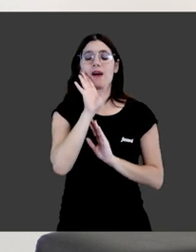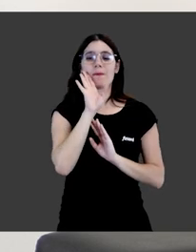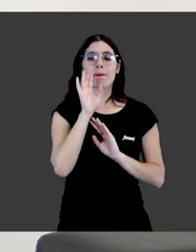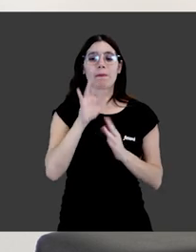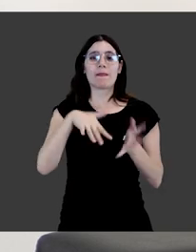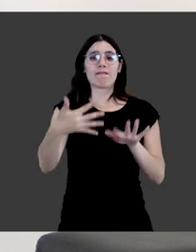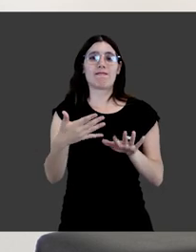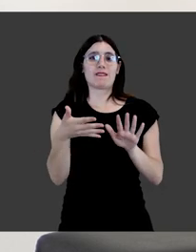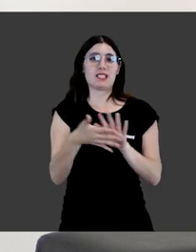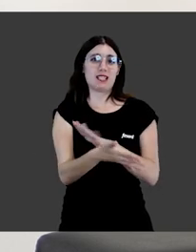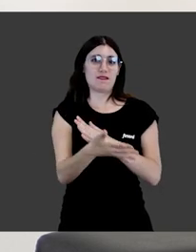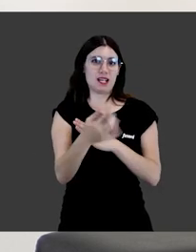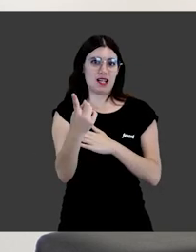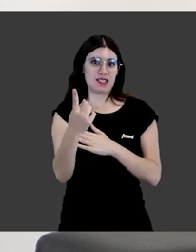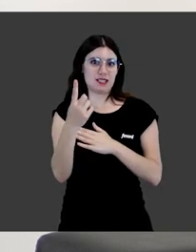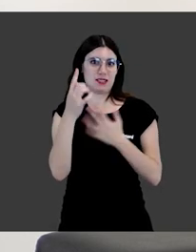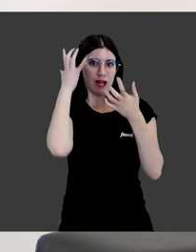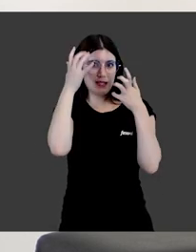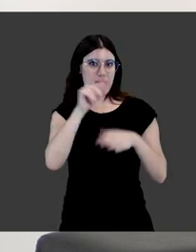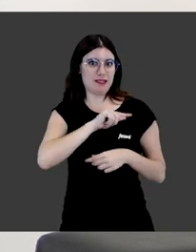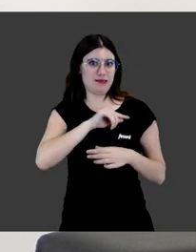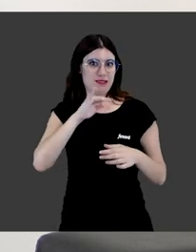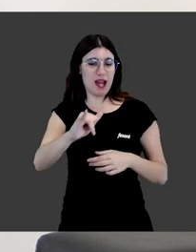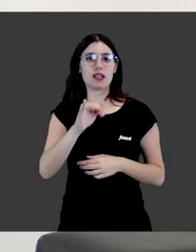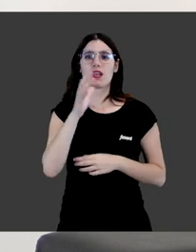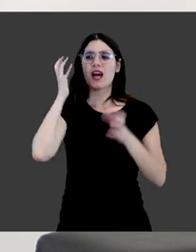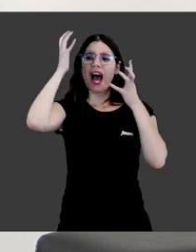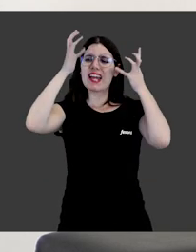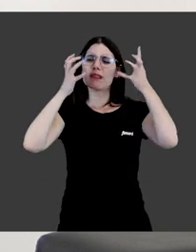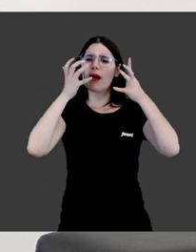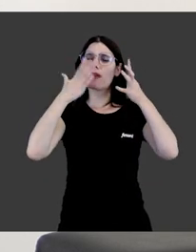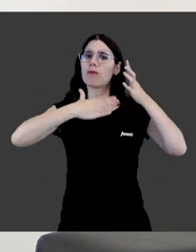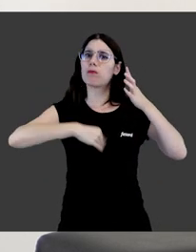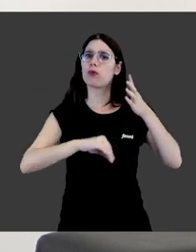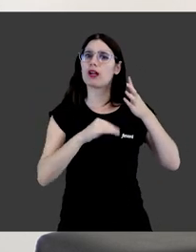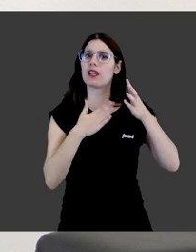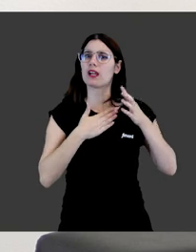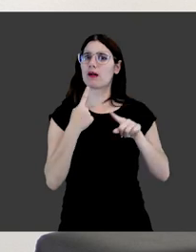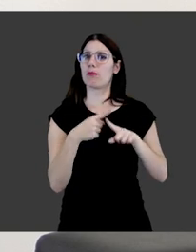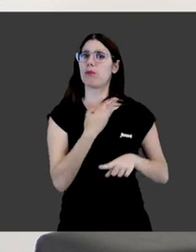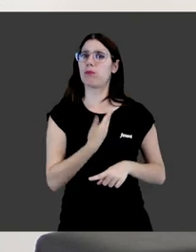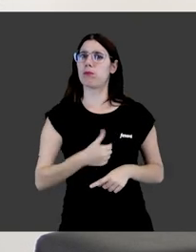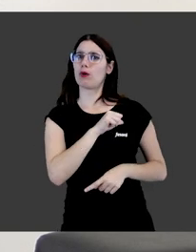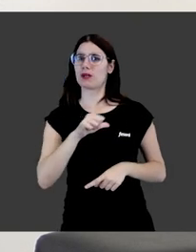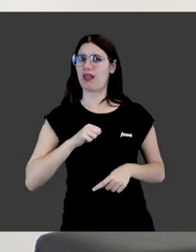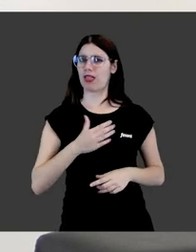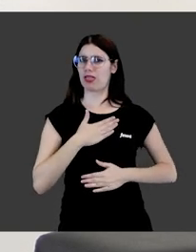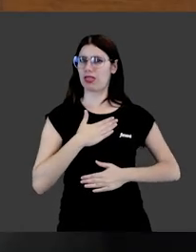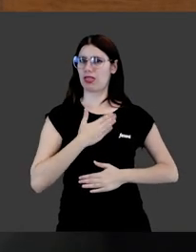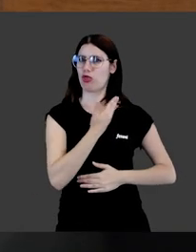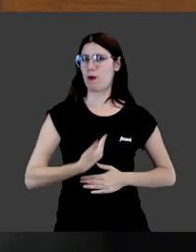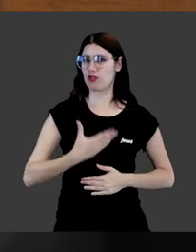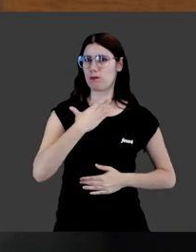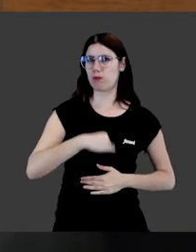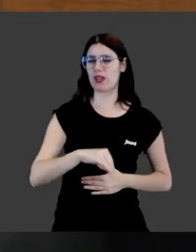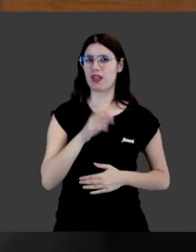como seres sin dientes, lo cierto es que los animales pueden ser objeto de propiedad, de posesión,